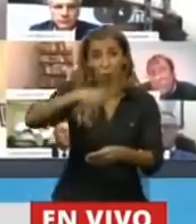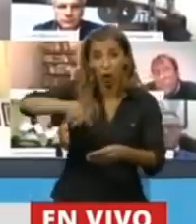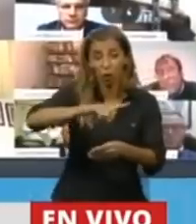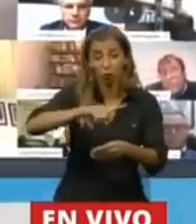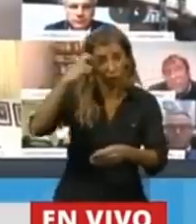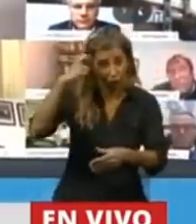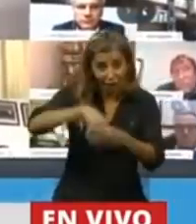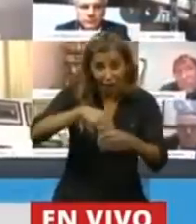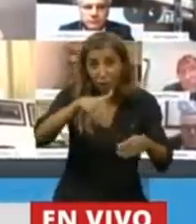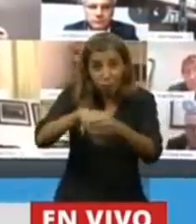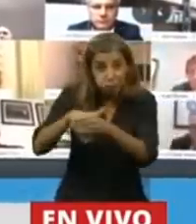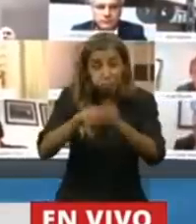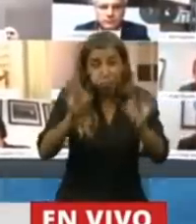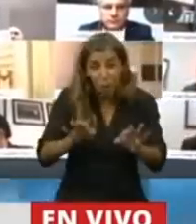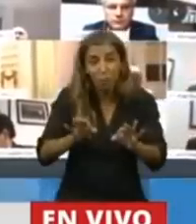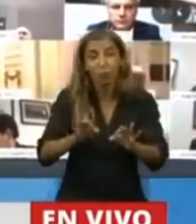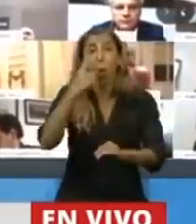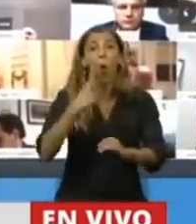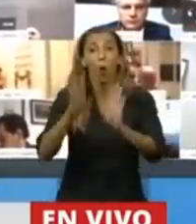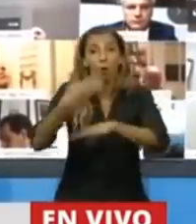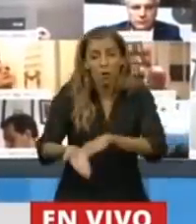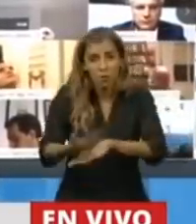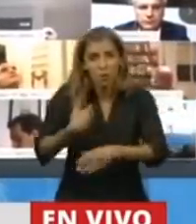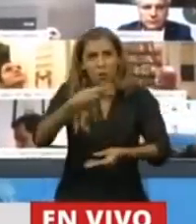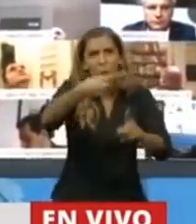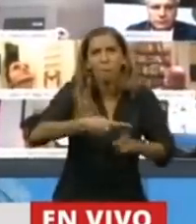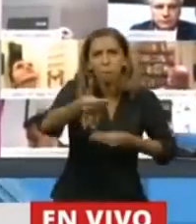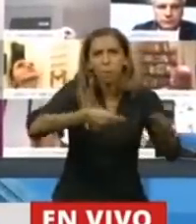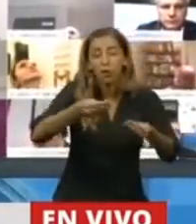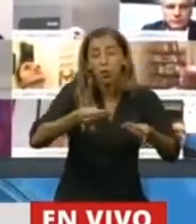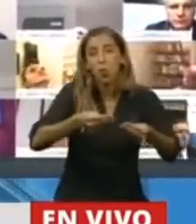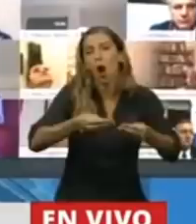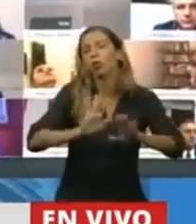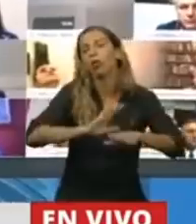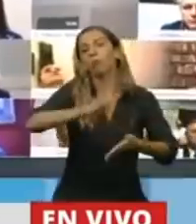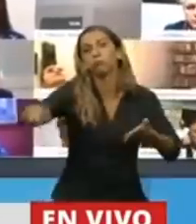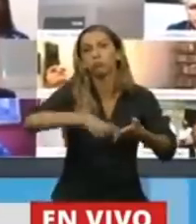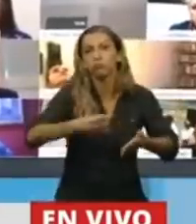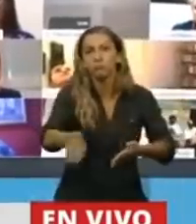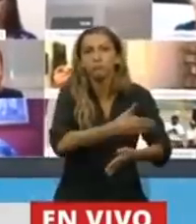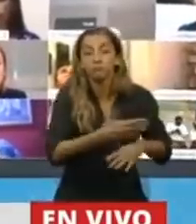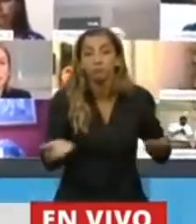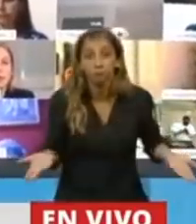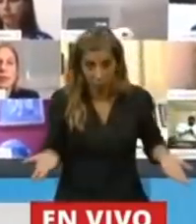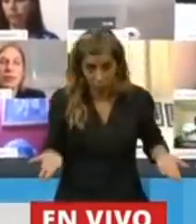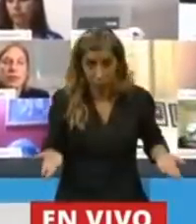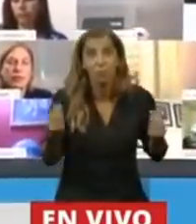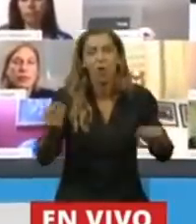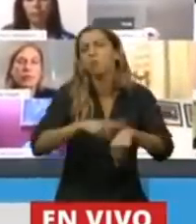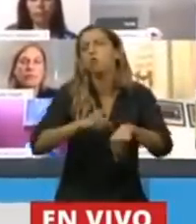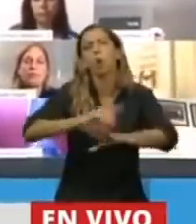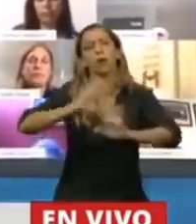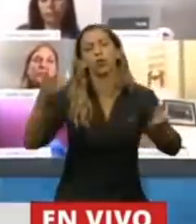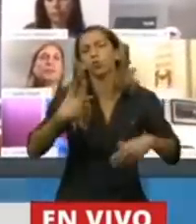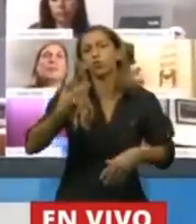una conferencia de prensa, el 28 de diciembre, ese presupuesto voló por los aires cuando modificaron todos los parámetros de inflación que iba a haber,